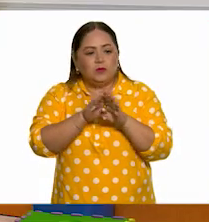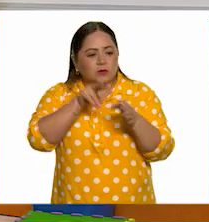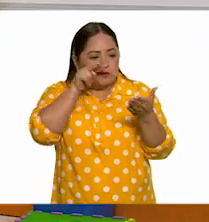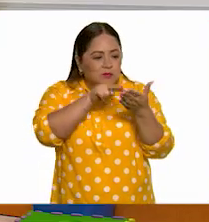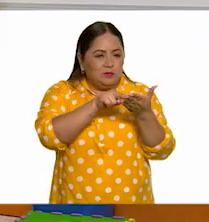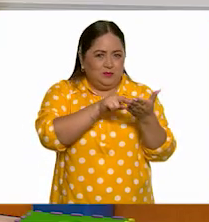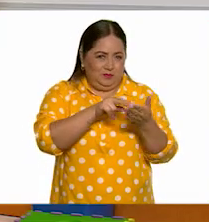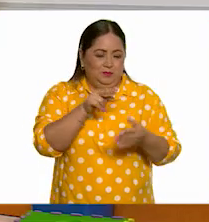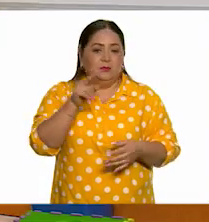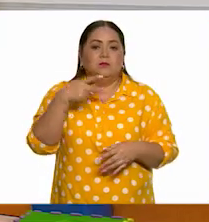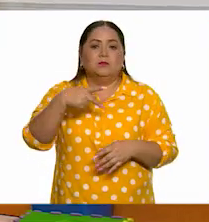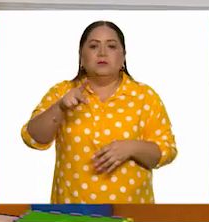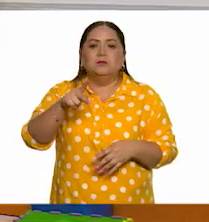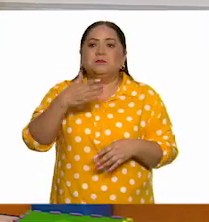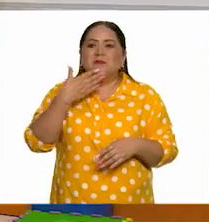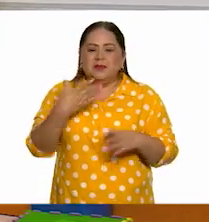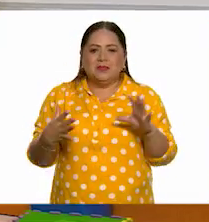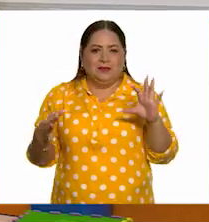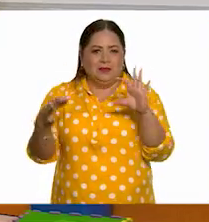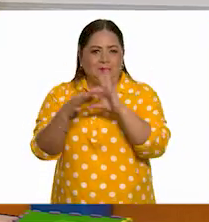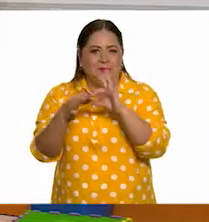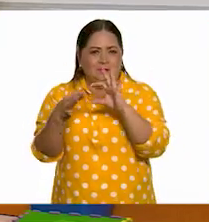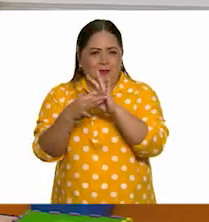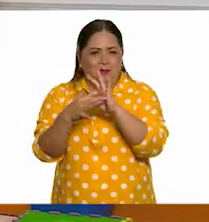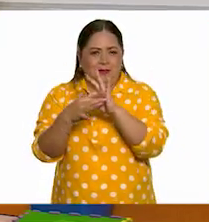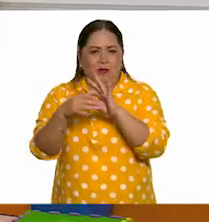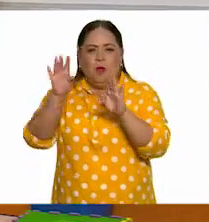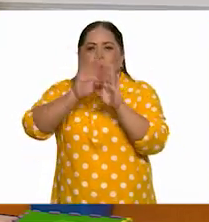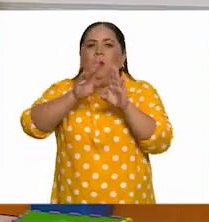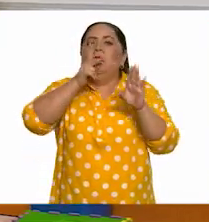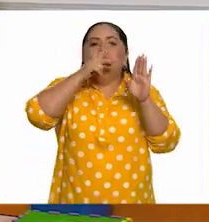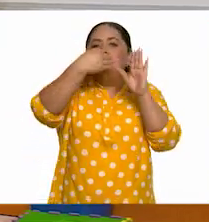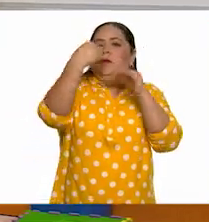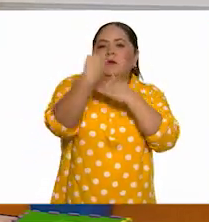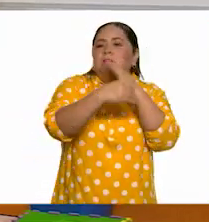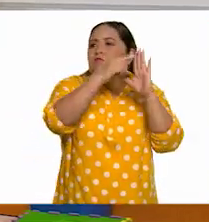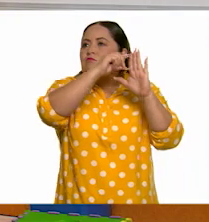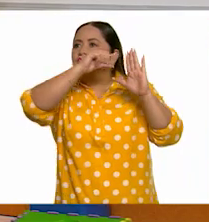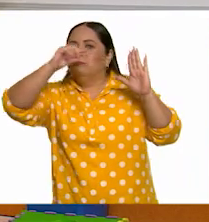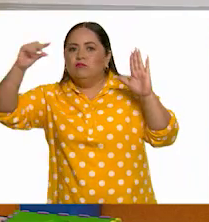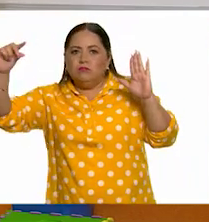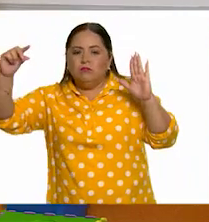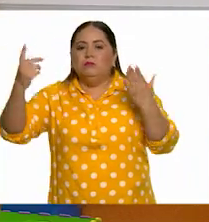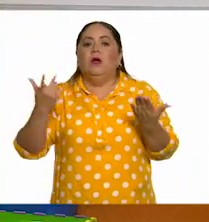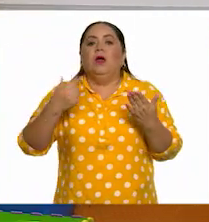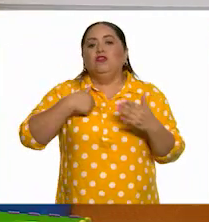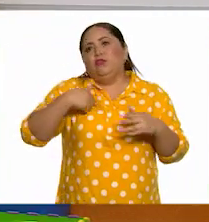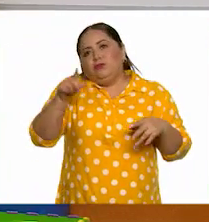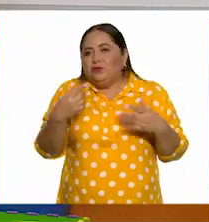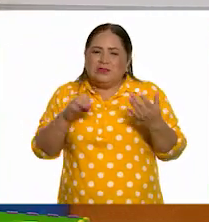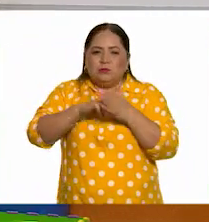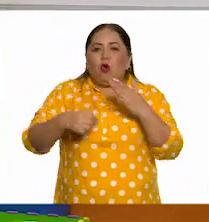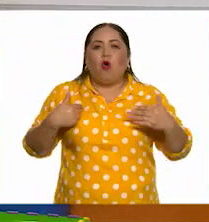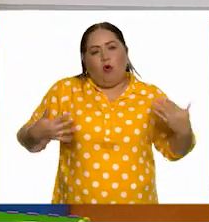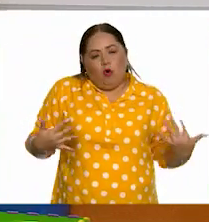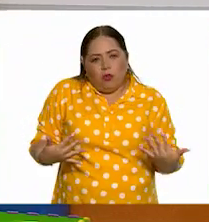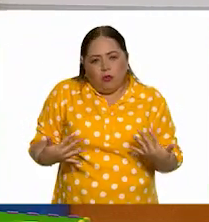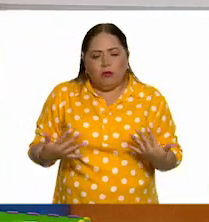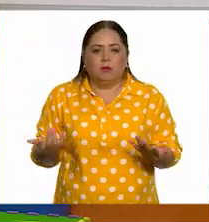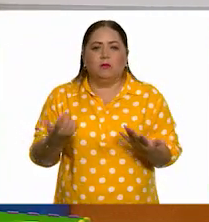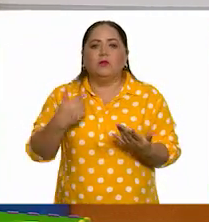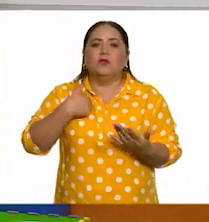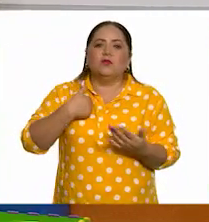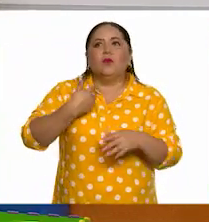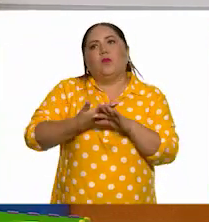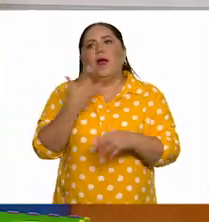en las ideas, que fueran esta parte de la secuencia temporal, dar, este, soy gordito, este,